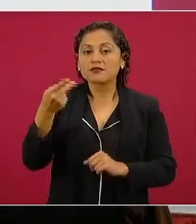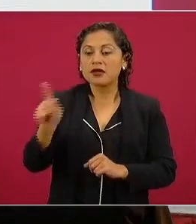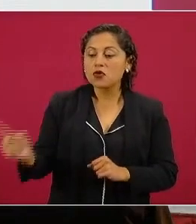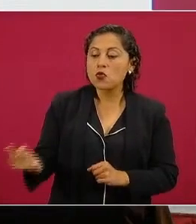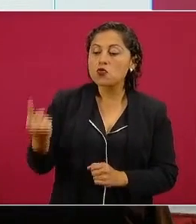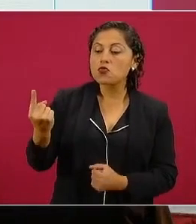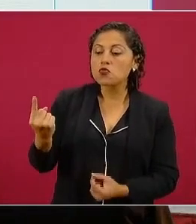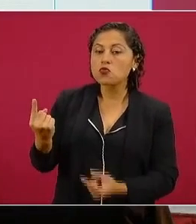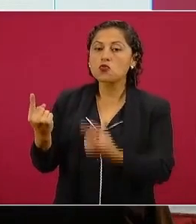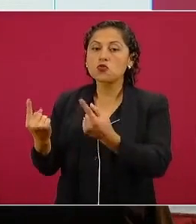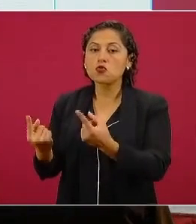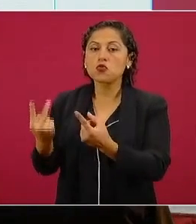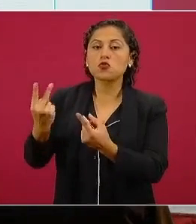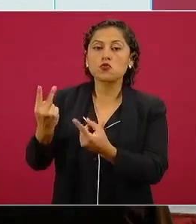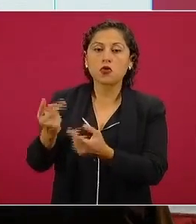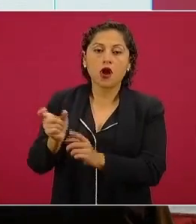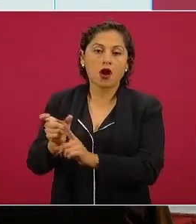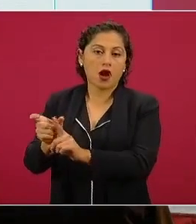custodios